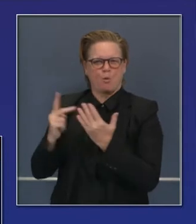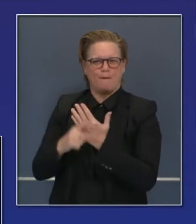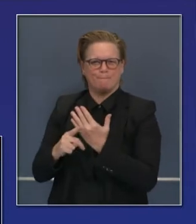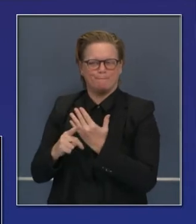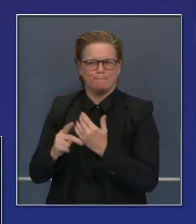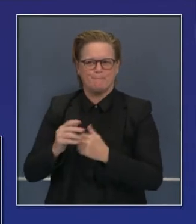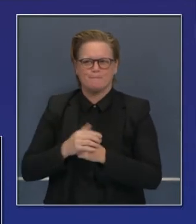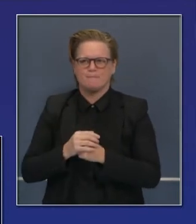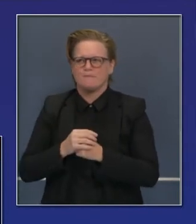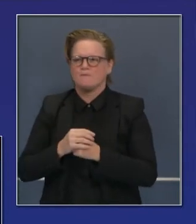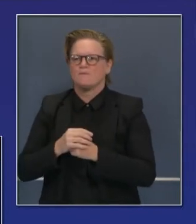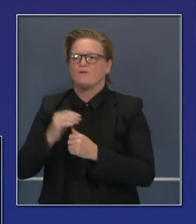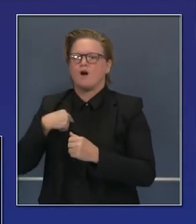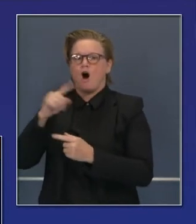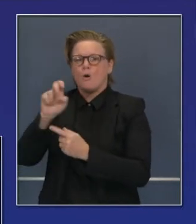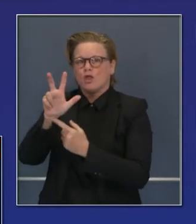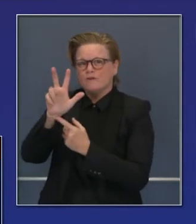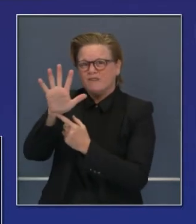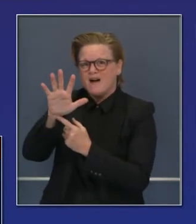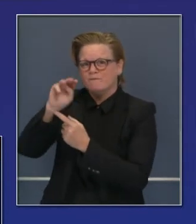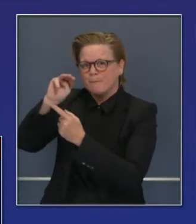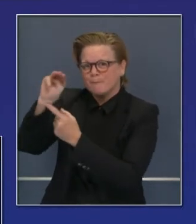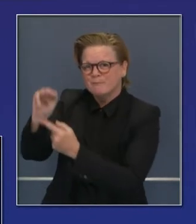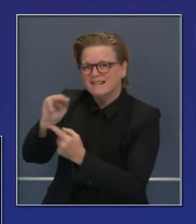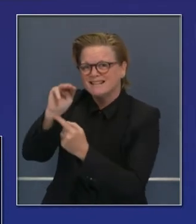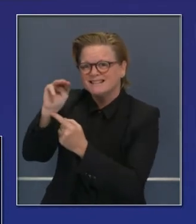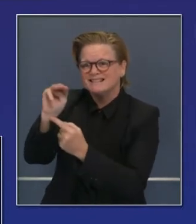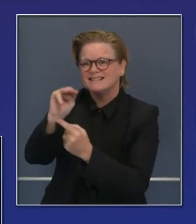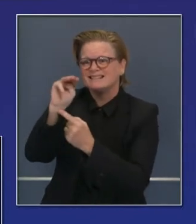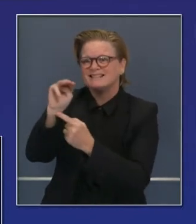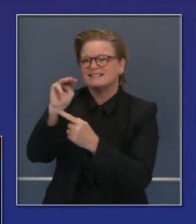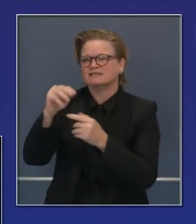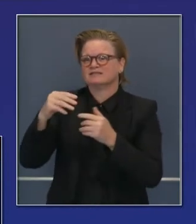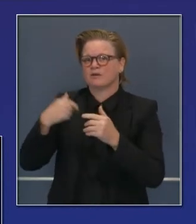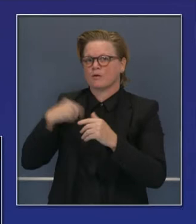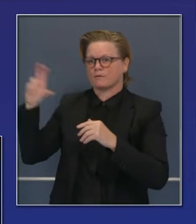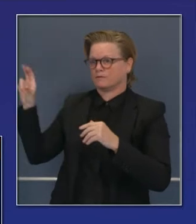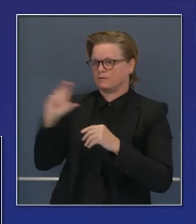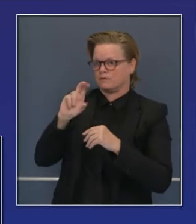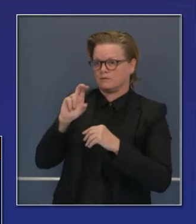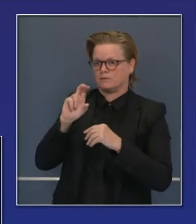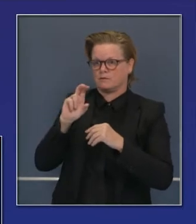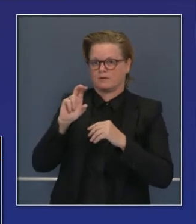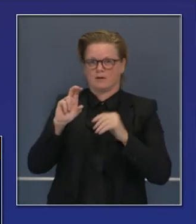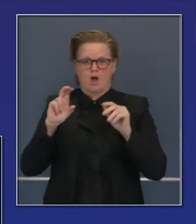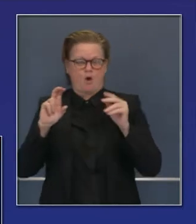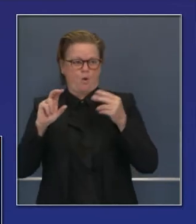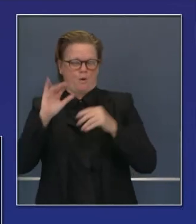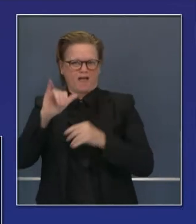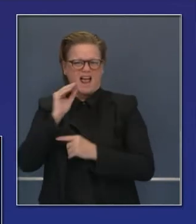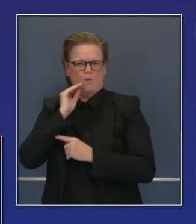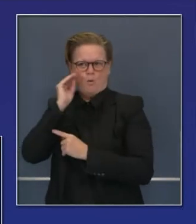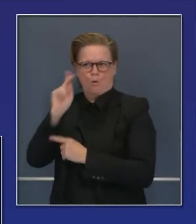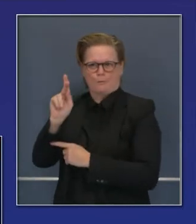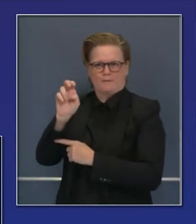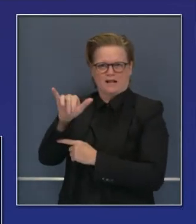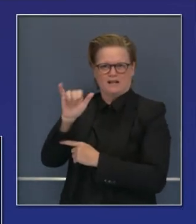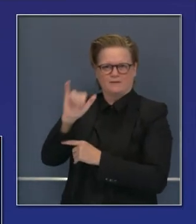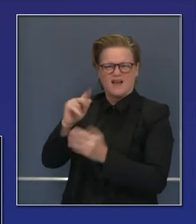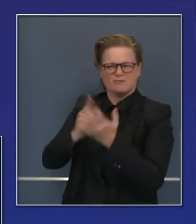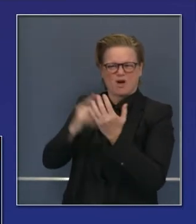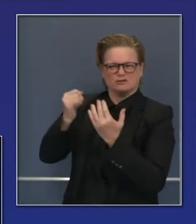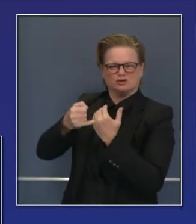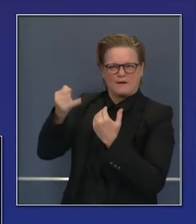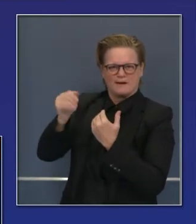permanentes para obtener unidades. Pero Room Key, sin embargo, sigue operando.